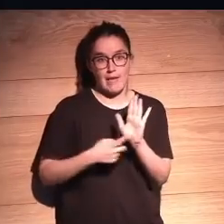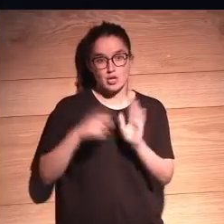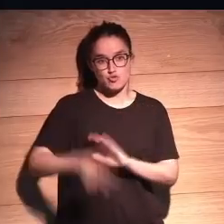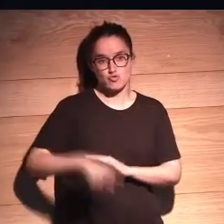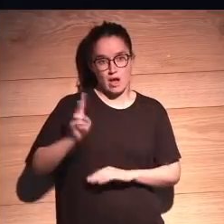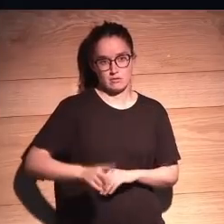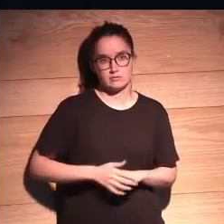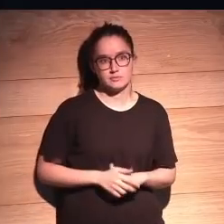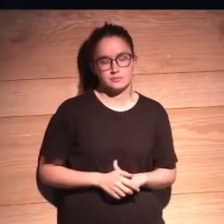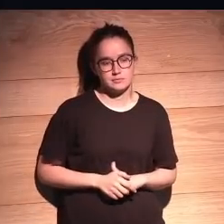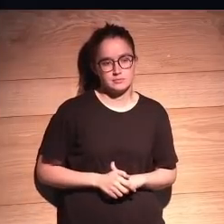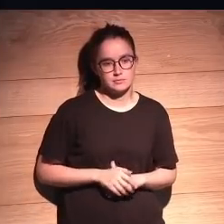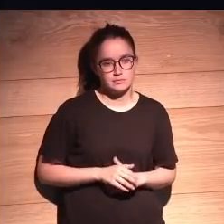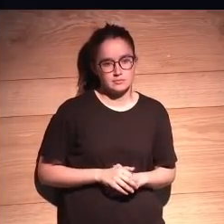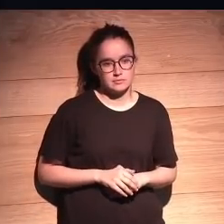¿no?